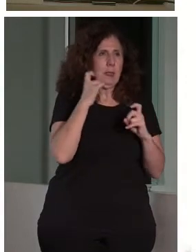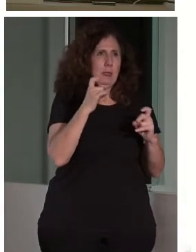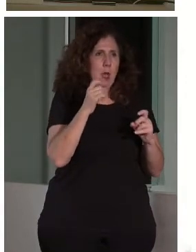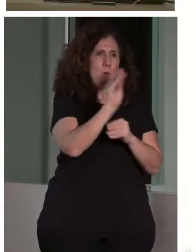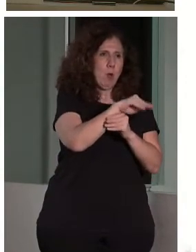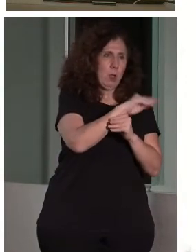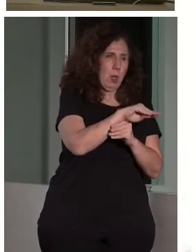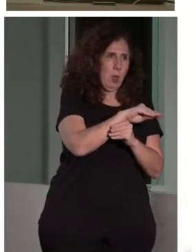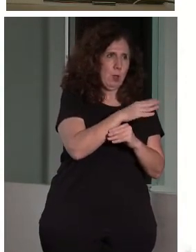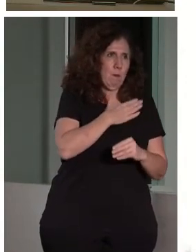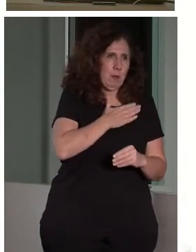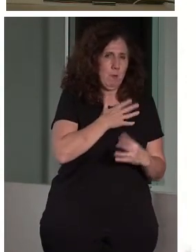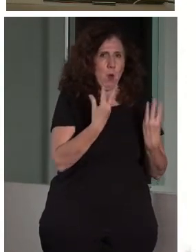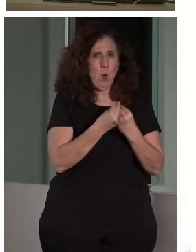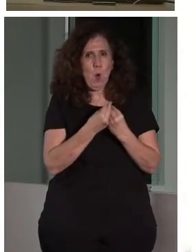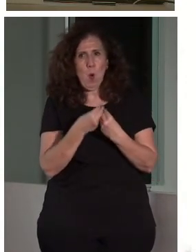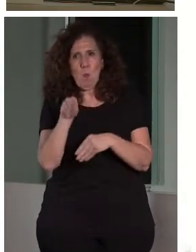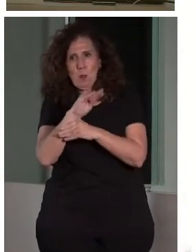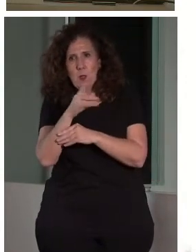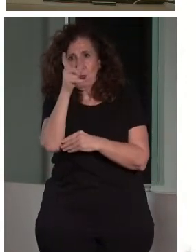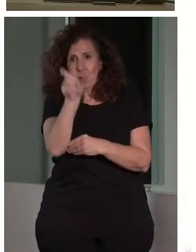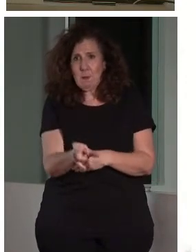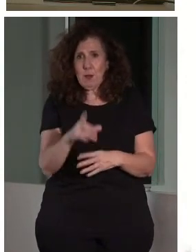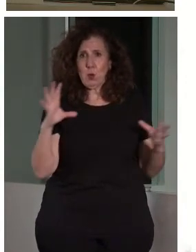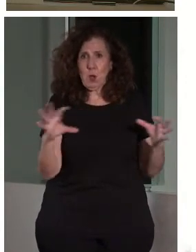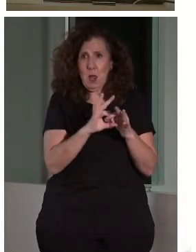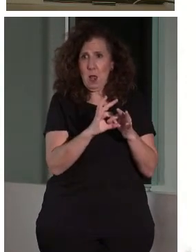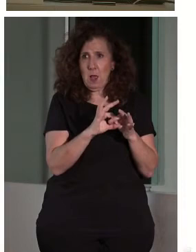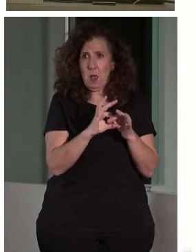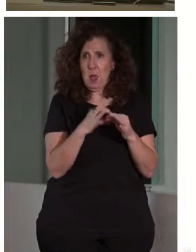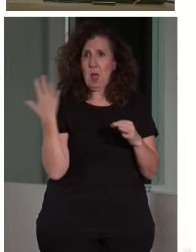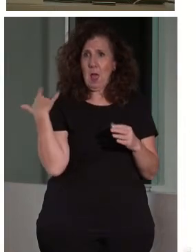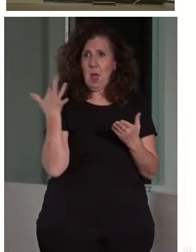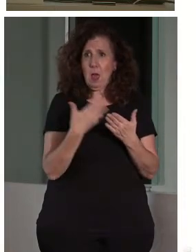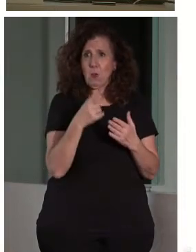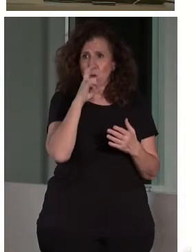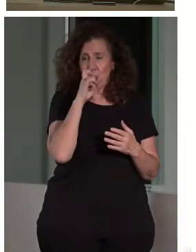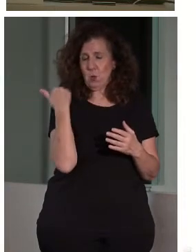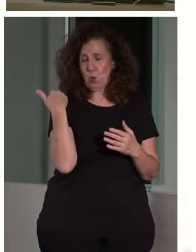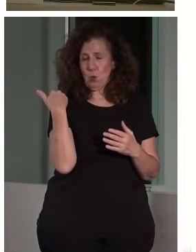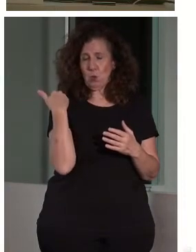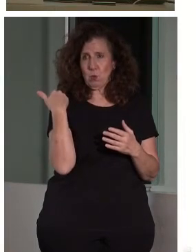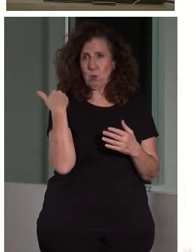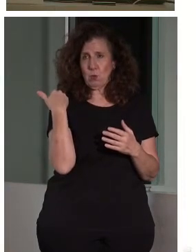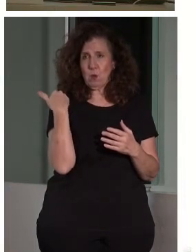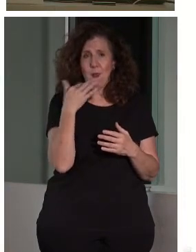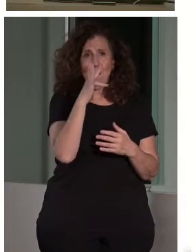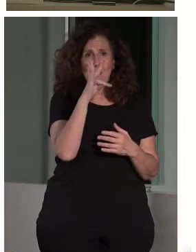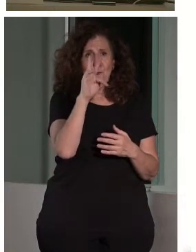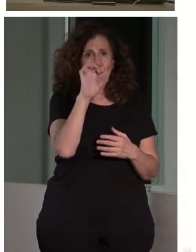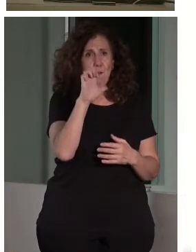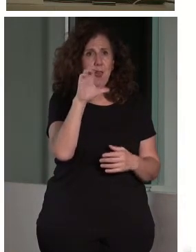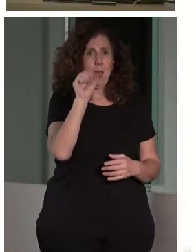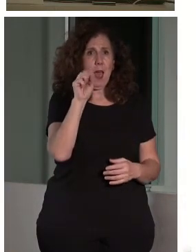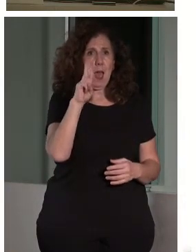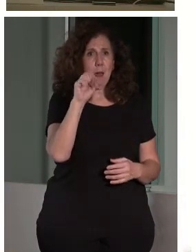la protección de los derechos de las personas. Y, precisamente hace unos años, en el CEAPAT, aquí está Nieves, pues